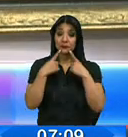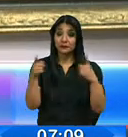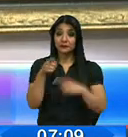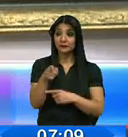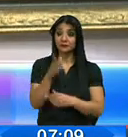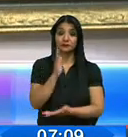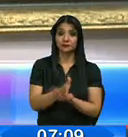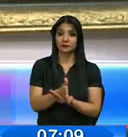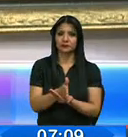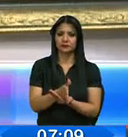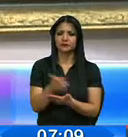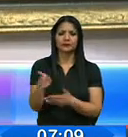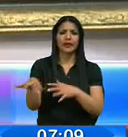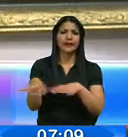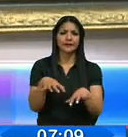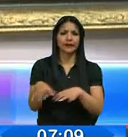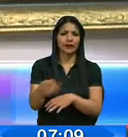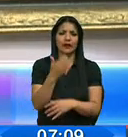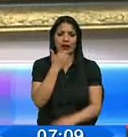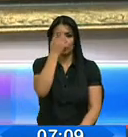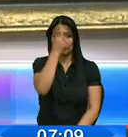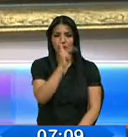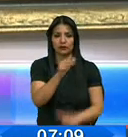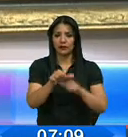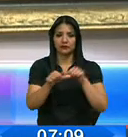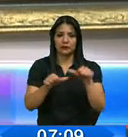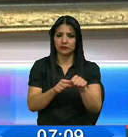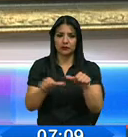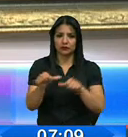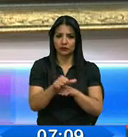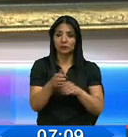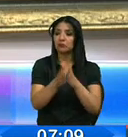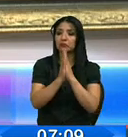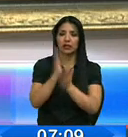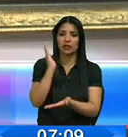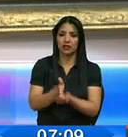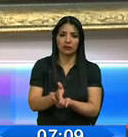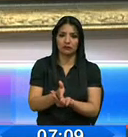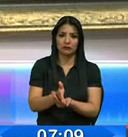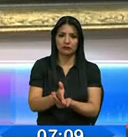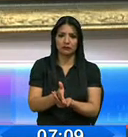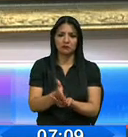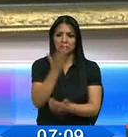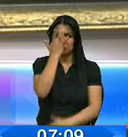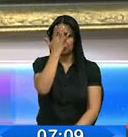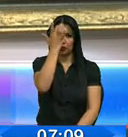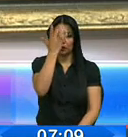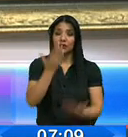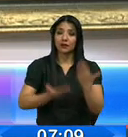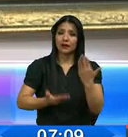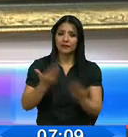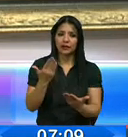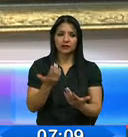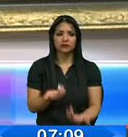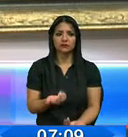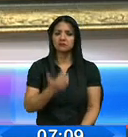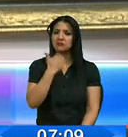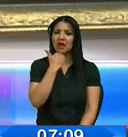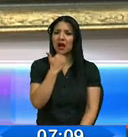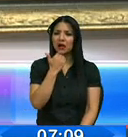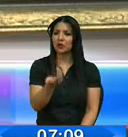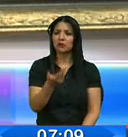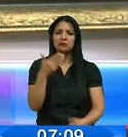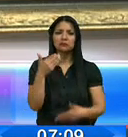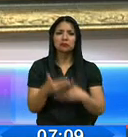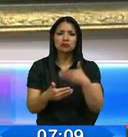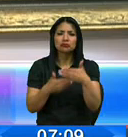de un acto administrativo por haberse incurrido en algún vicio